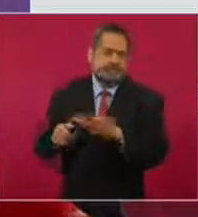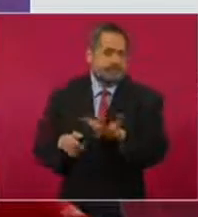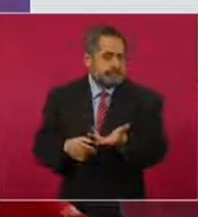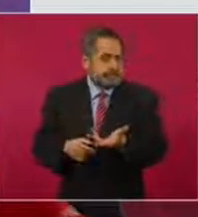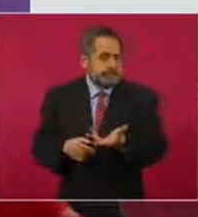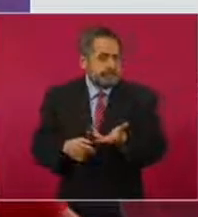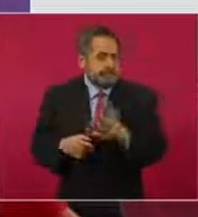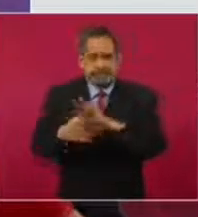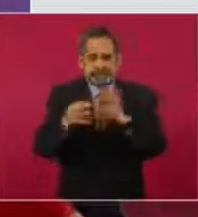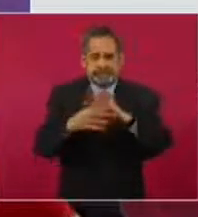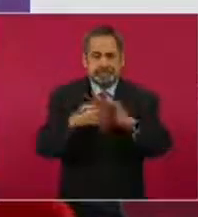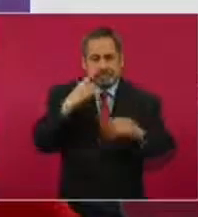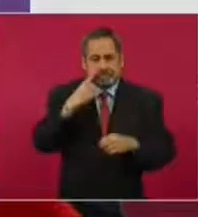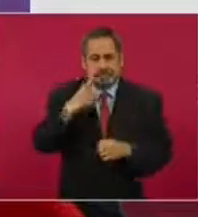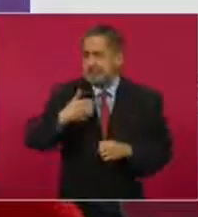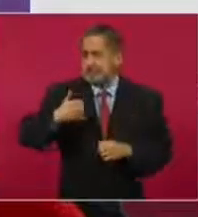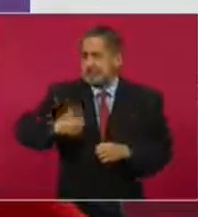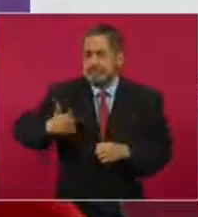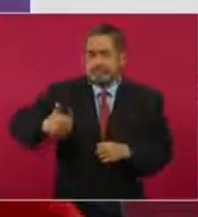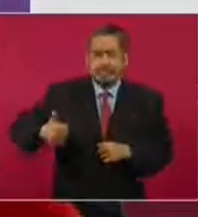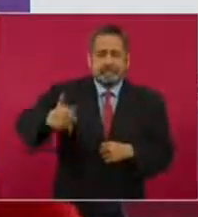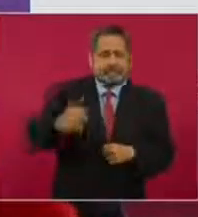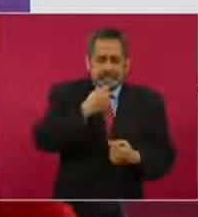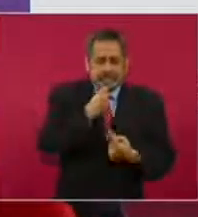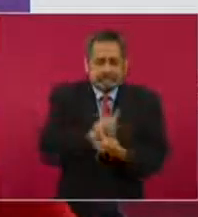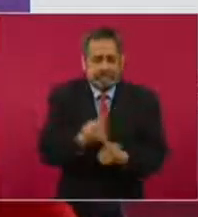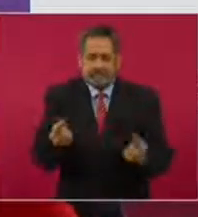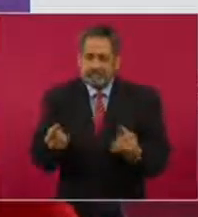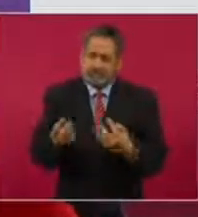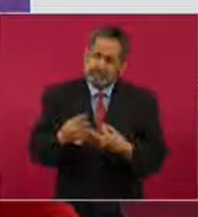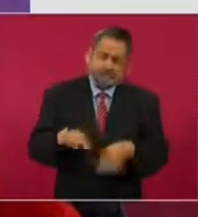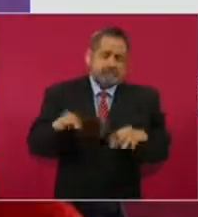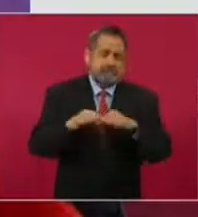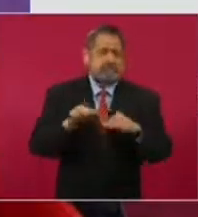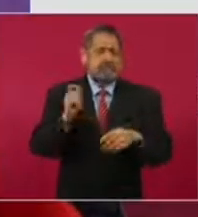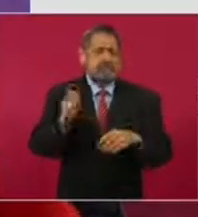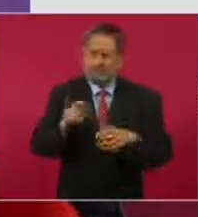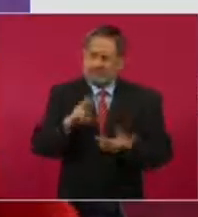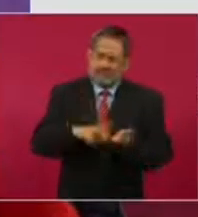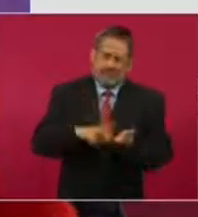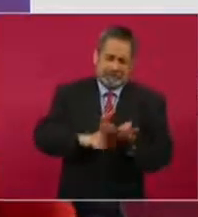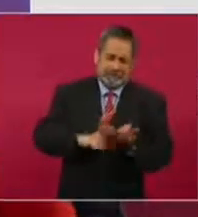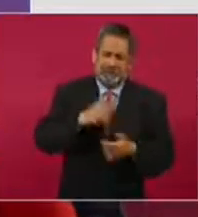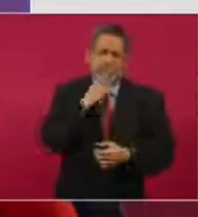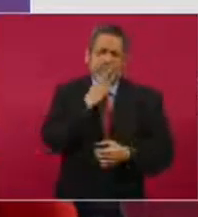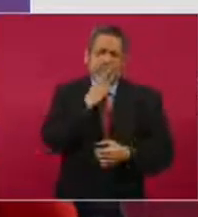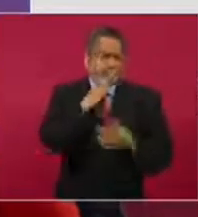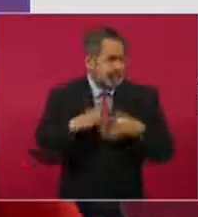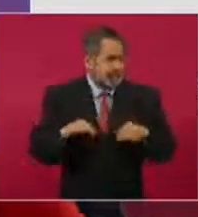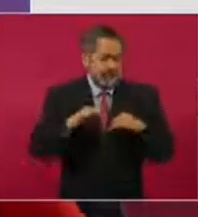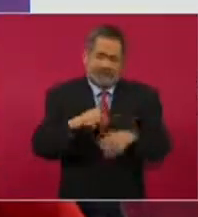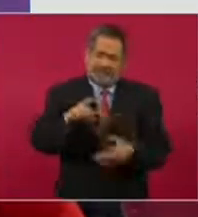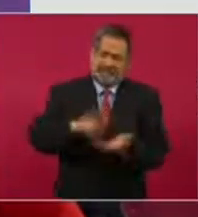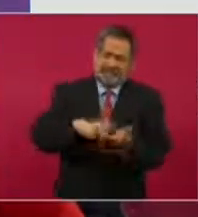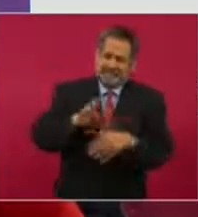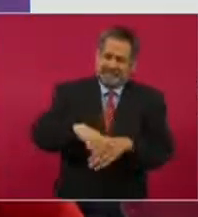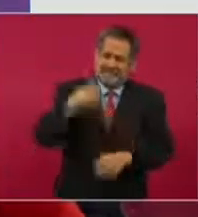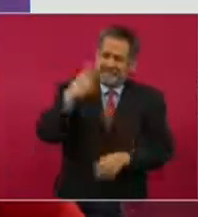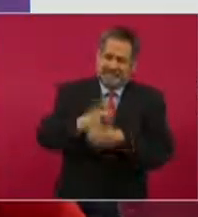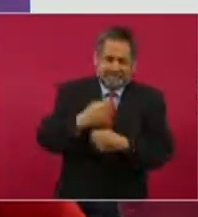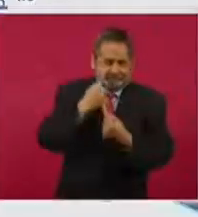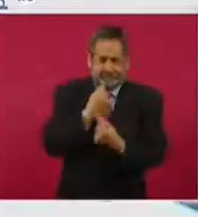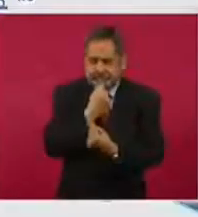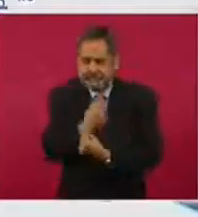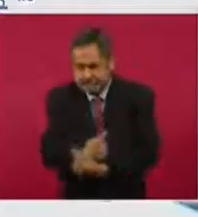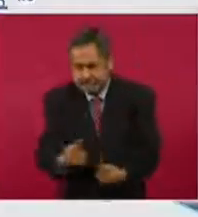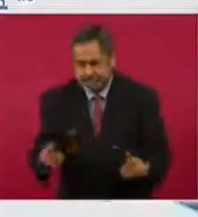que cada niño, cada niña es importantísima, no hay duda. Y la infancia es la etapa de la vida que merece